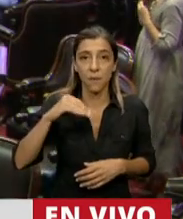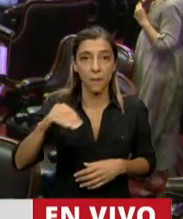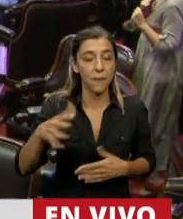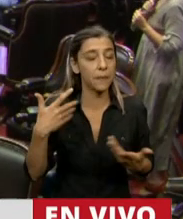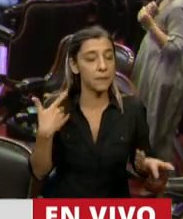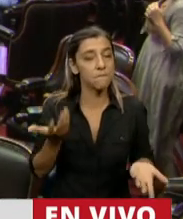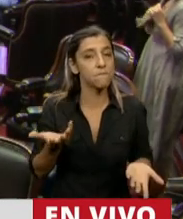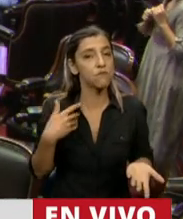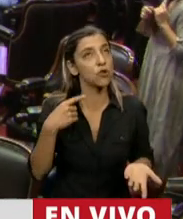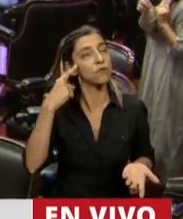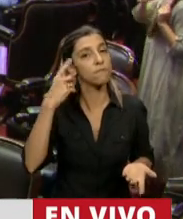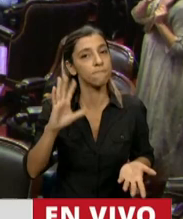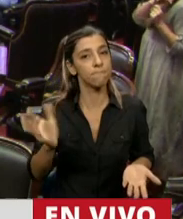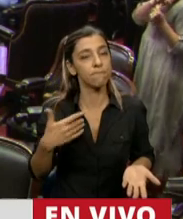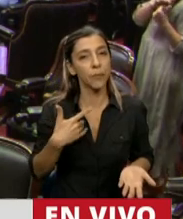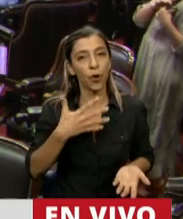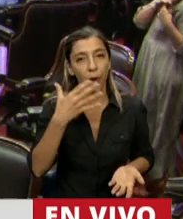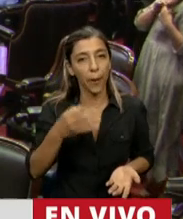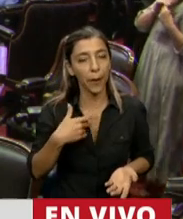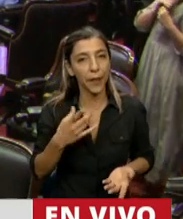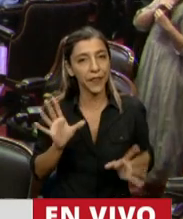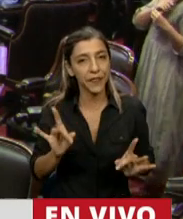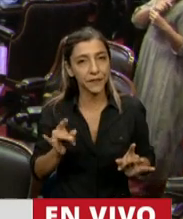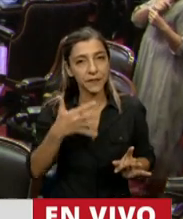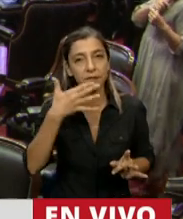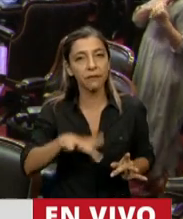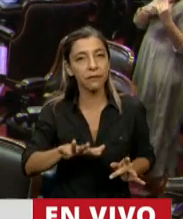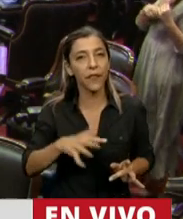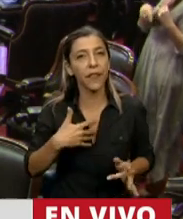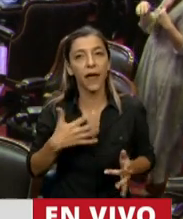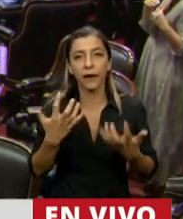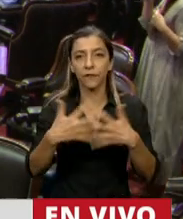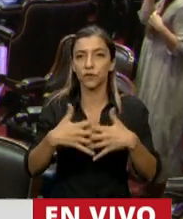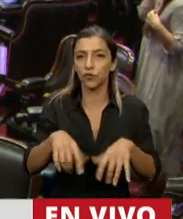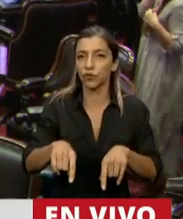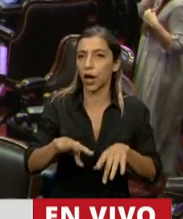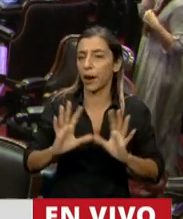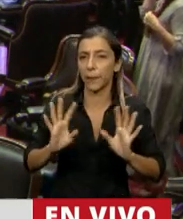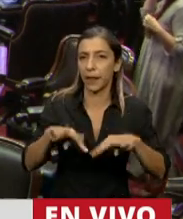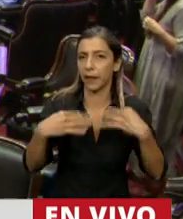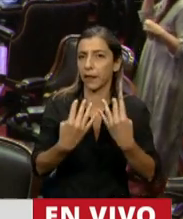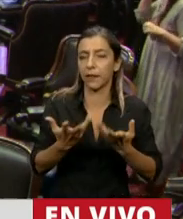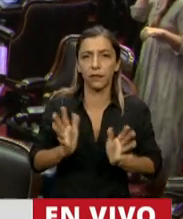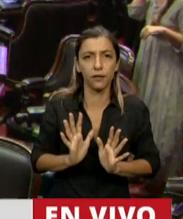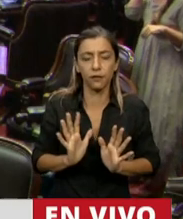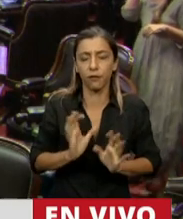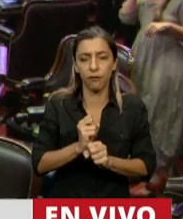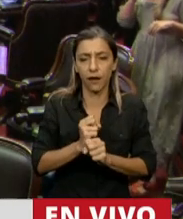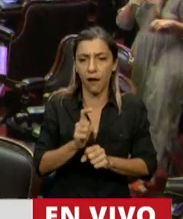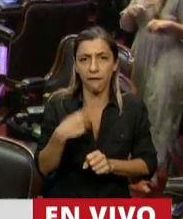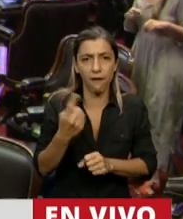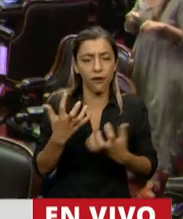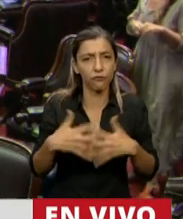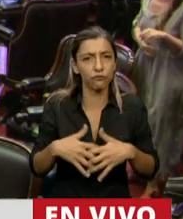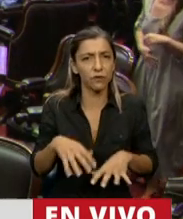diputado, créanme que me cuesta entender el funcionamiento de esta Cámara. La falta de incoherencia